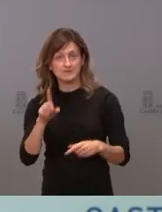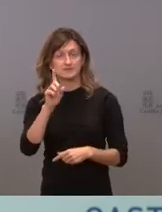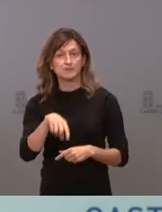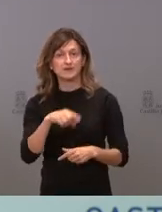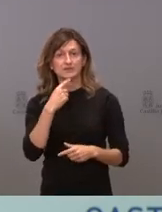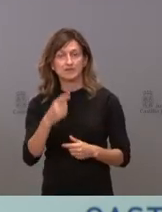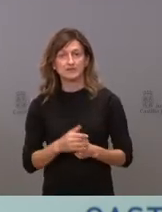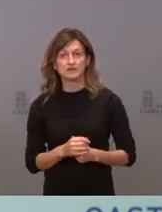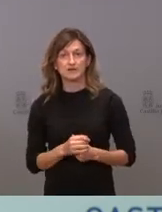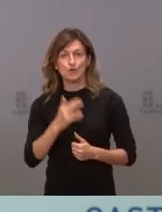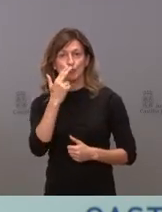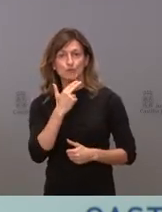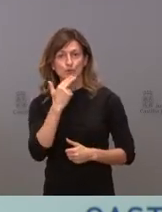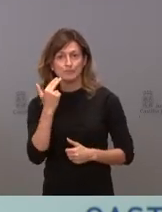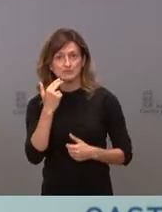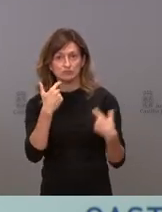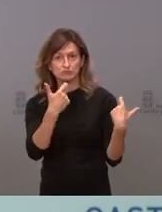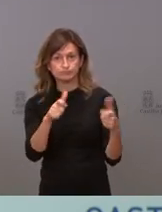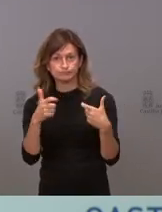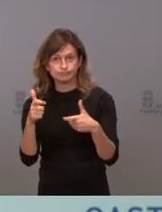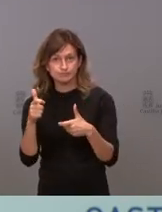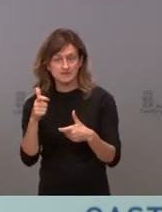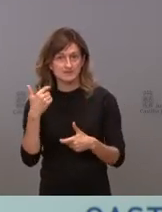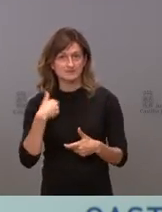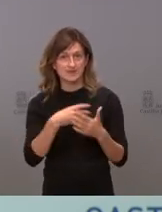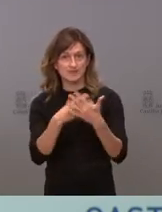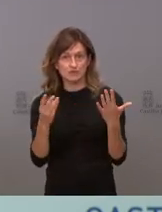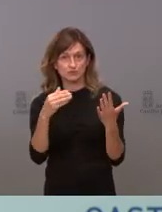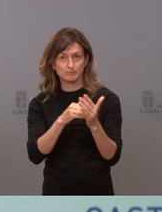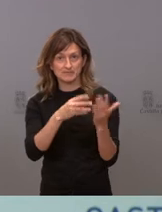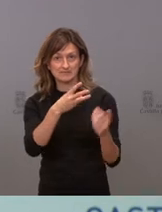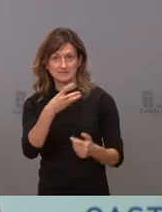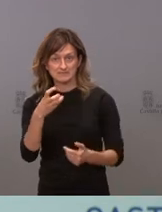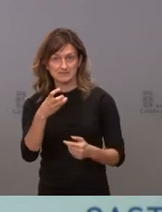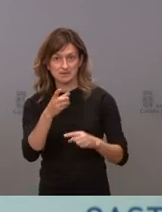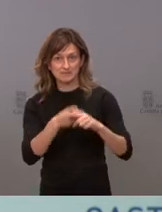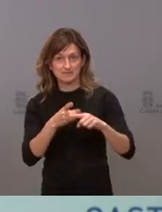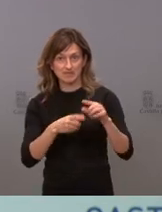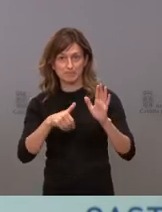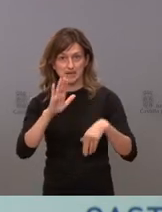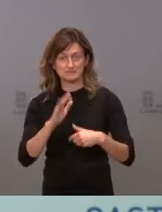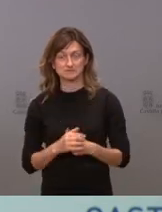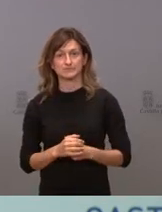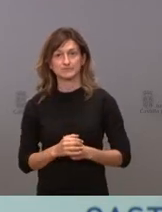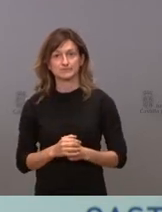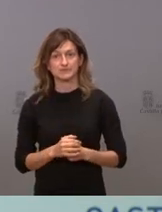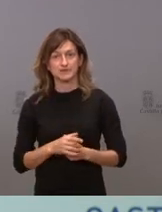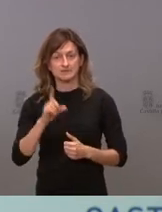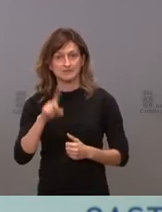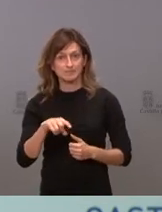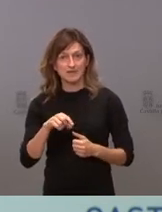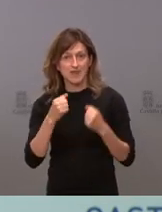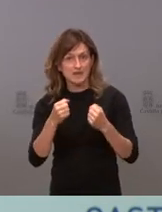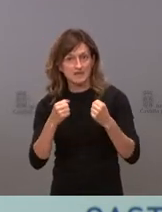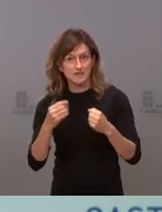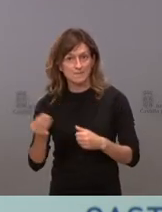comprometidas 30.000 hectáreas, ejecutadas ya más de 18.300, más de la mitad. Hemos logrado mejoras de eficiencia energética en nuestros